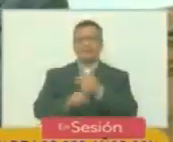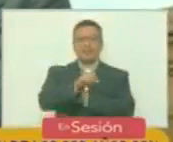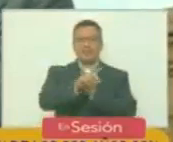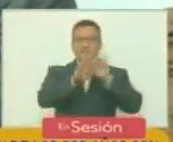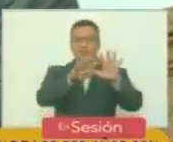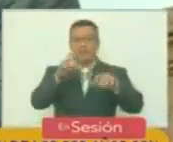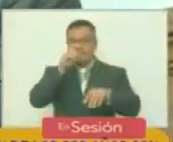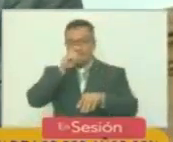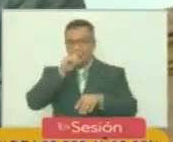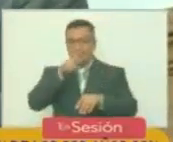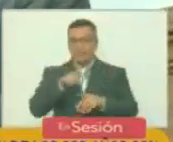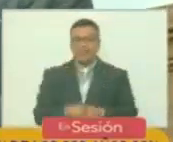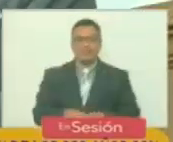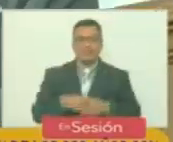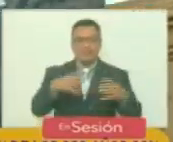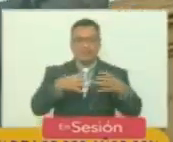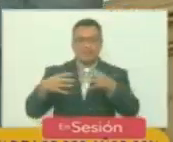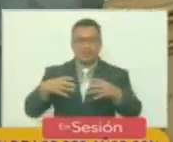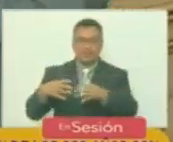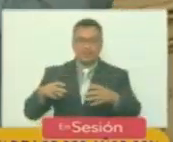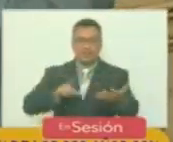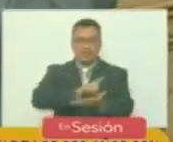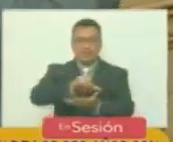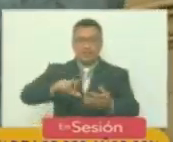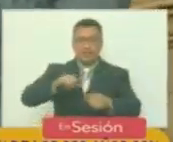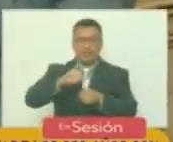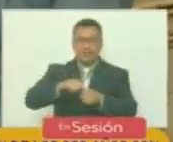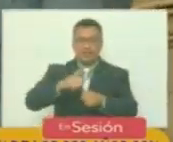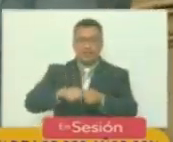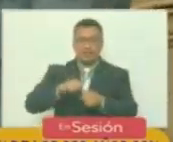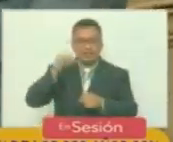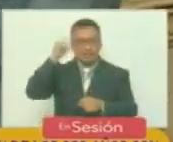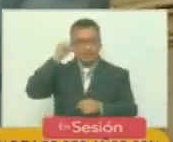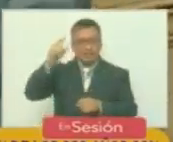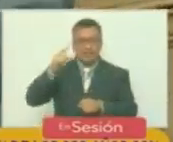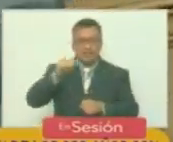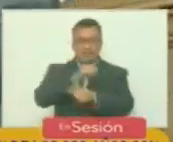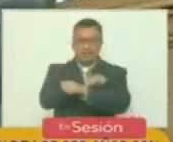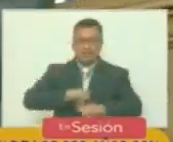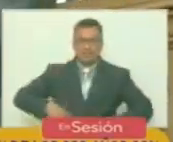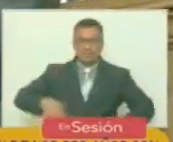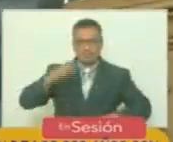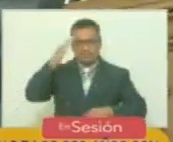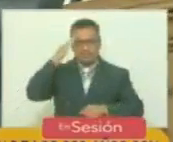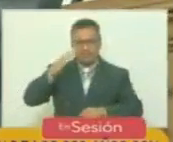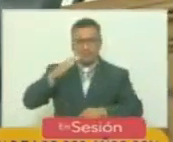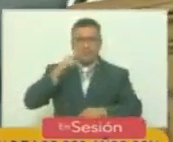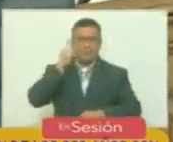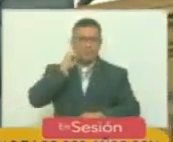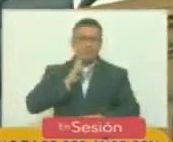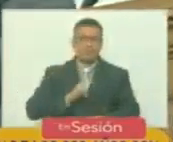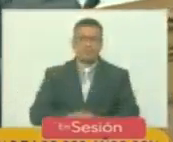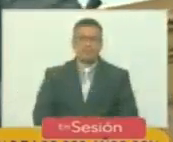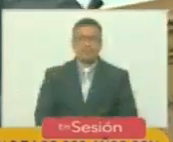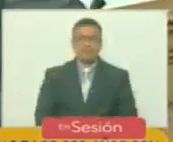años de la batalla naval del lago de Maracaibo y día de la Armada Nacional Bolivariana.